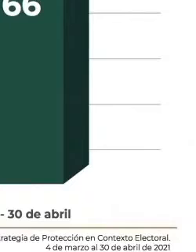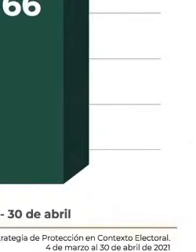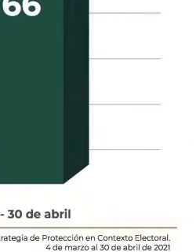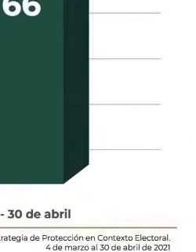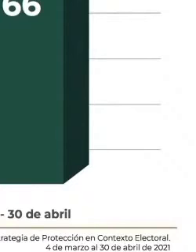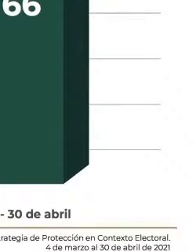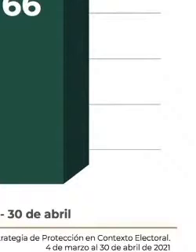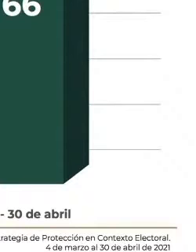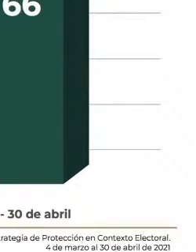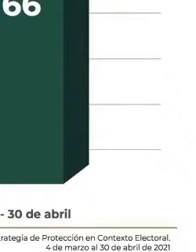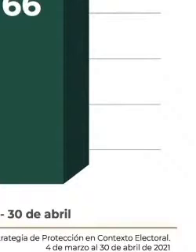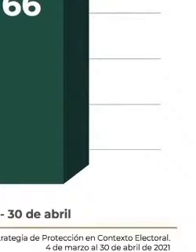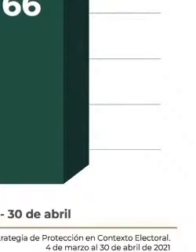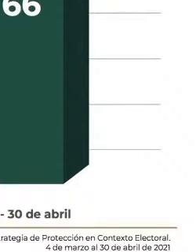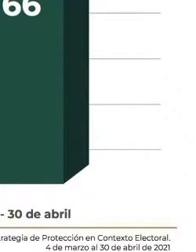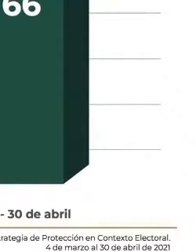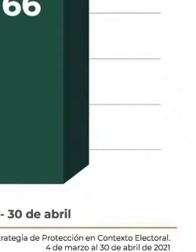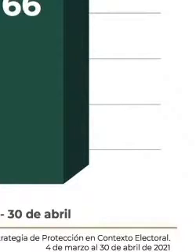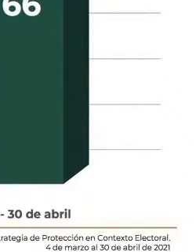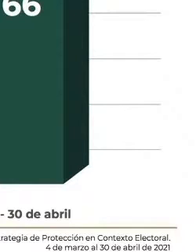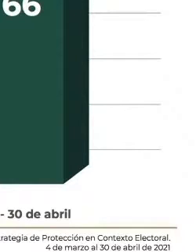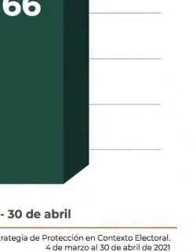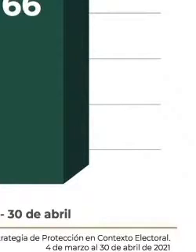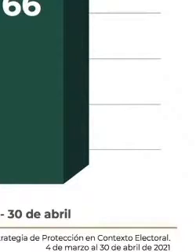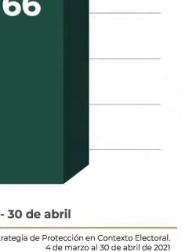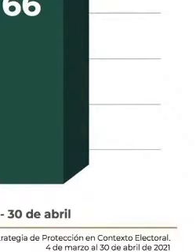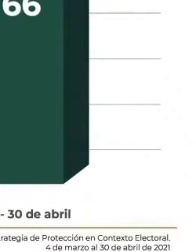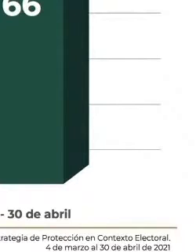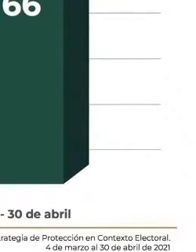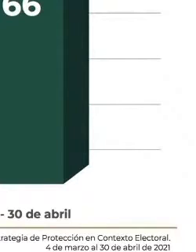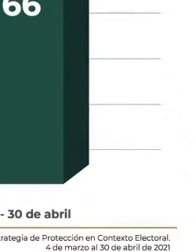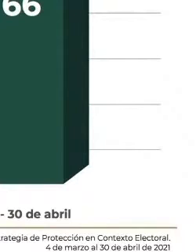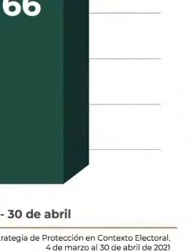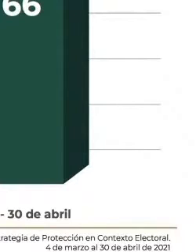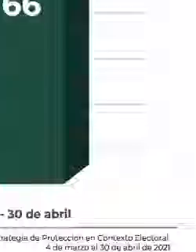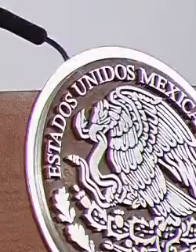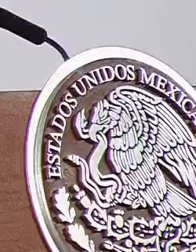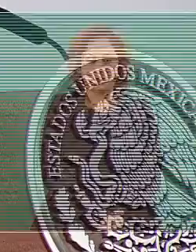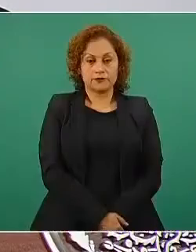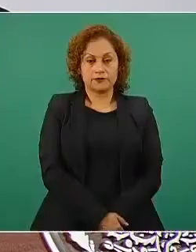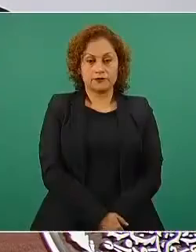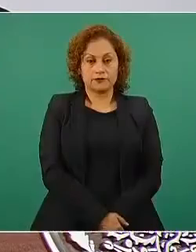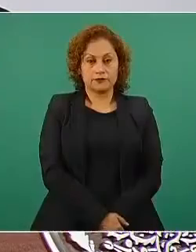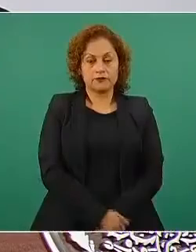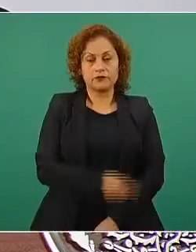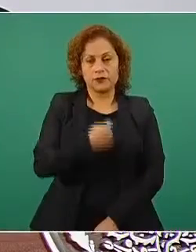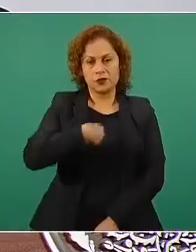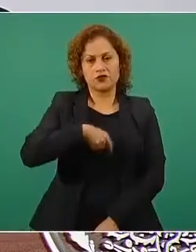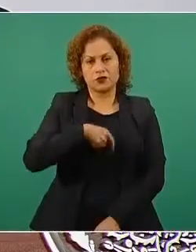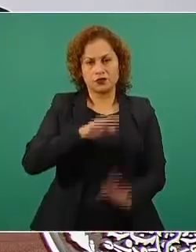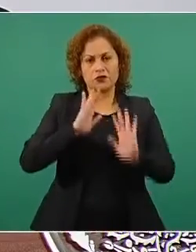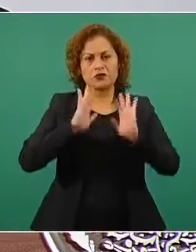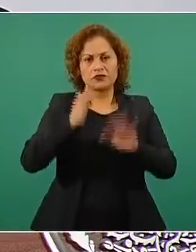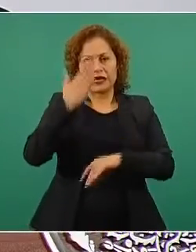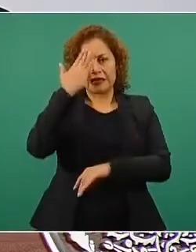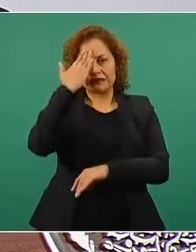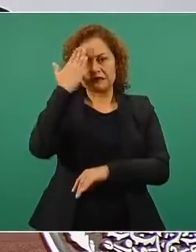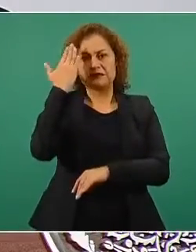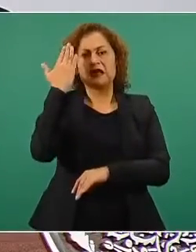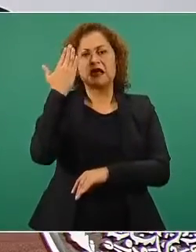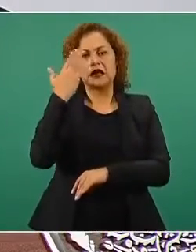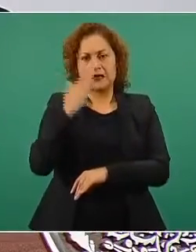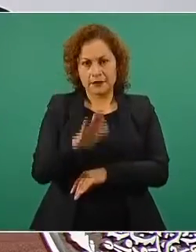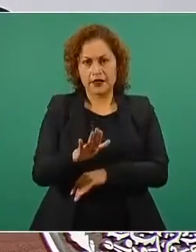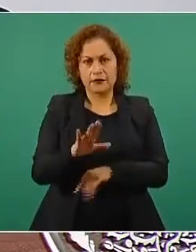Sabemos que la violencia y agresión contra aspirantes no es un asunto generalizado en todo el país, sino que se concentra en